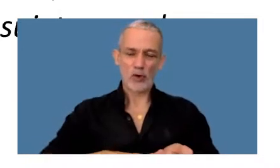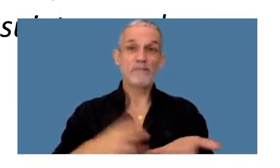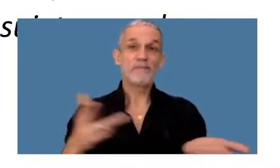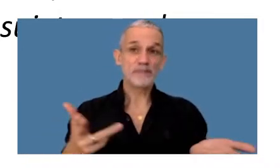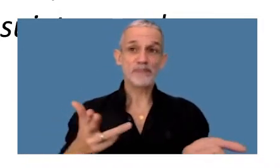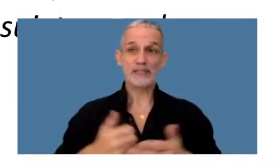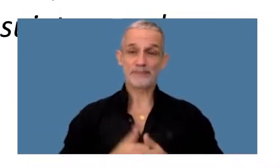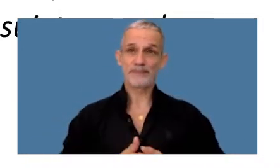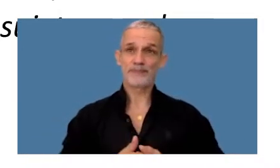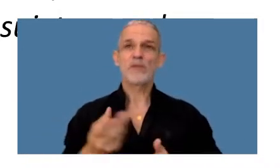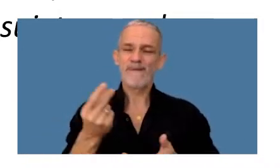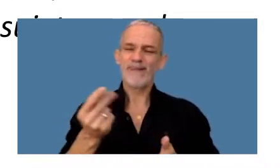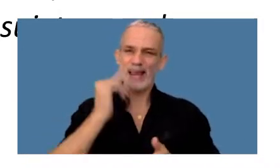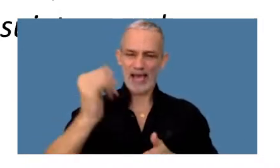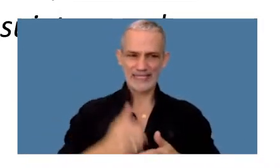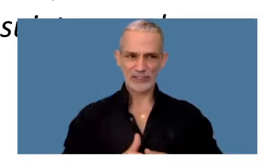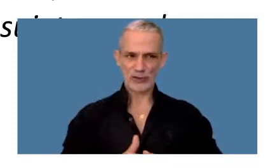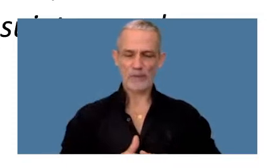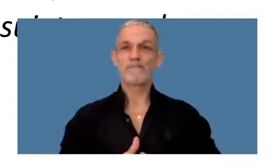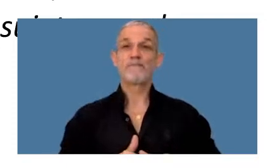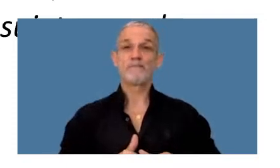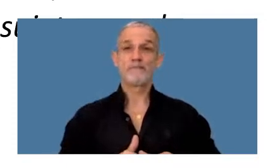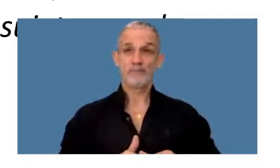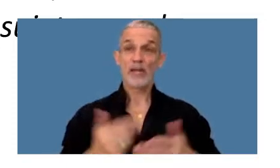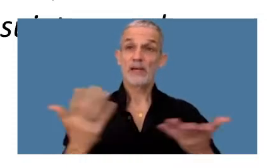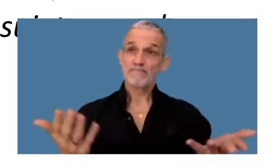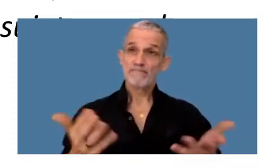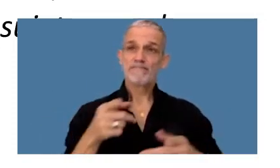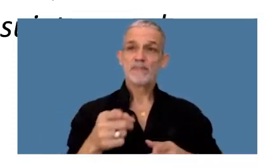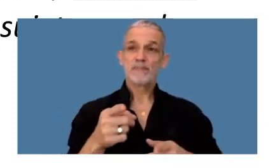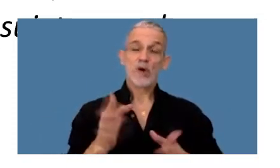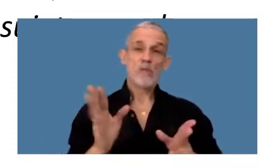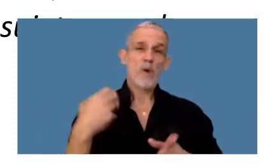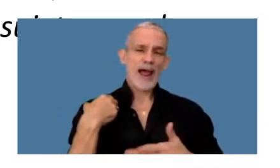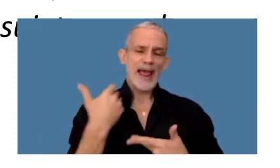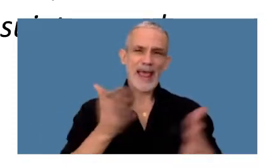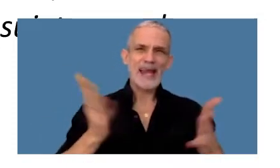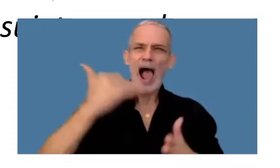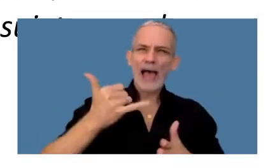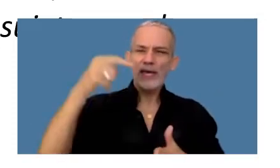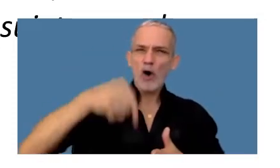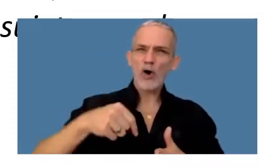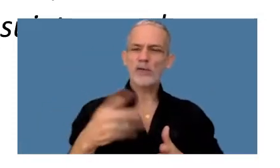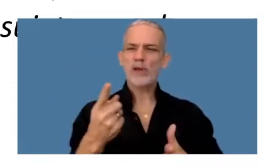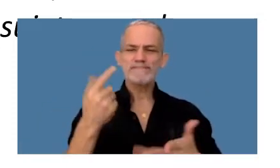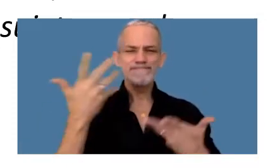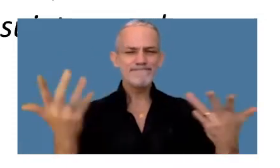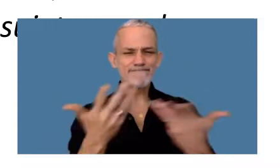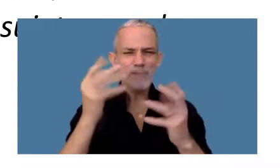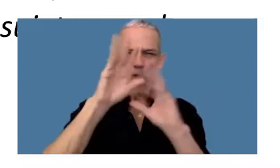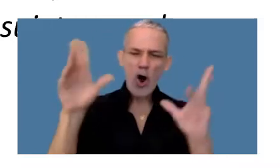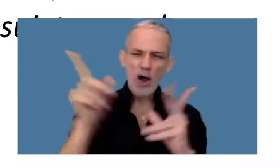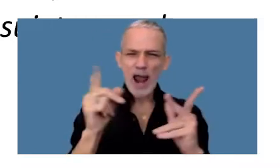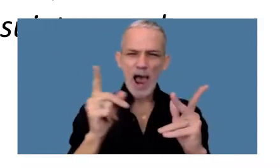pena mencionarla Dicho eso como notas generales existe hoy una zona gris con